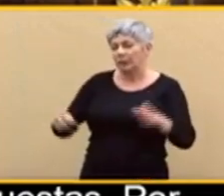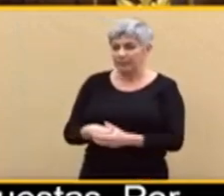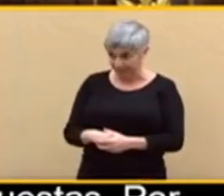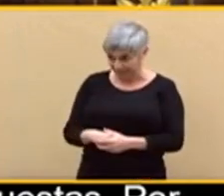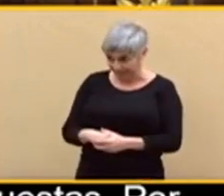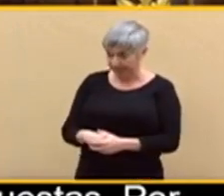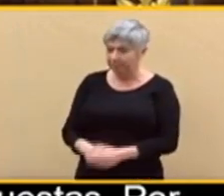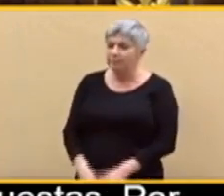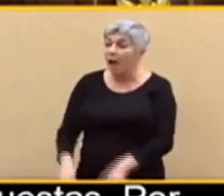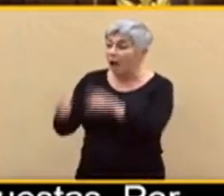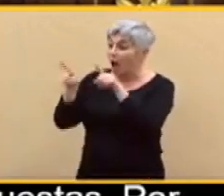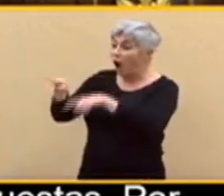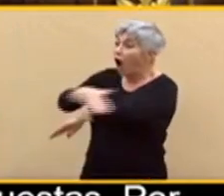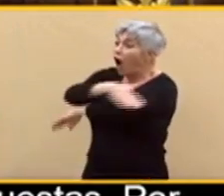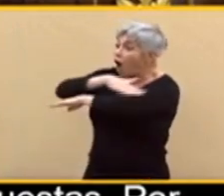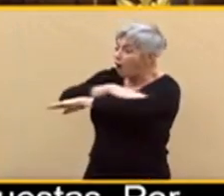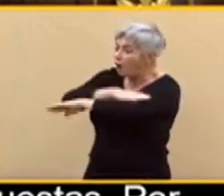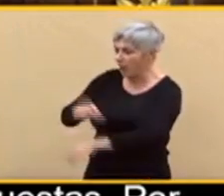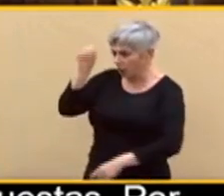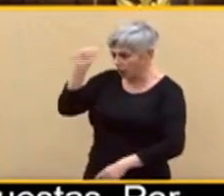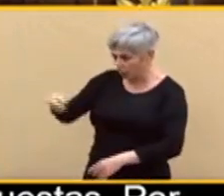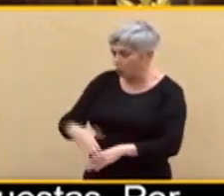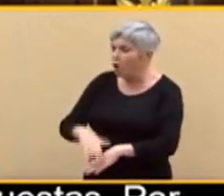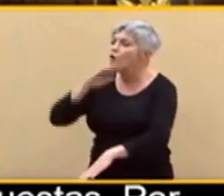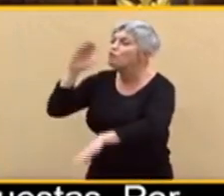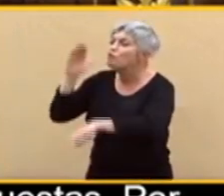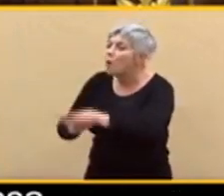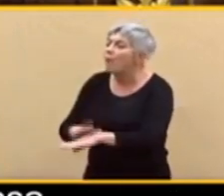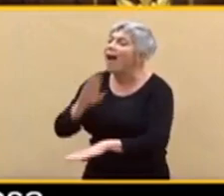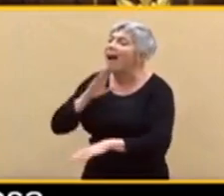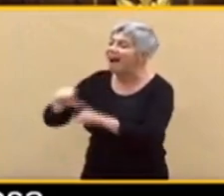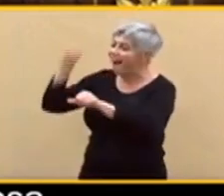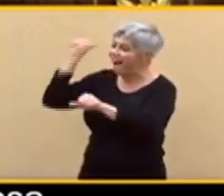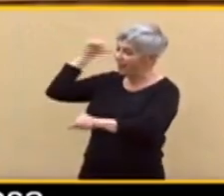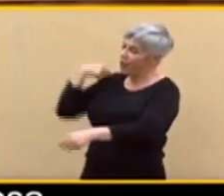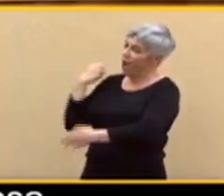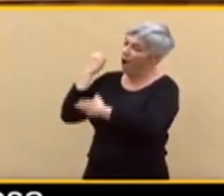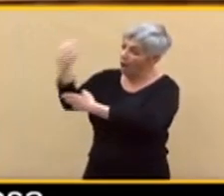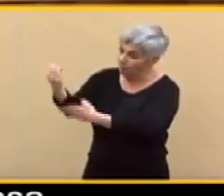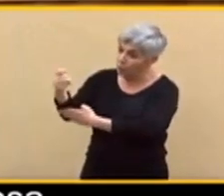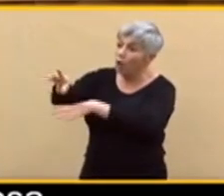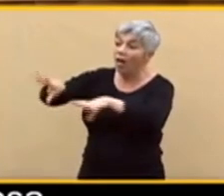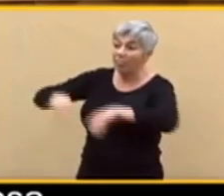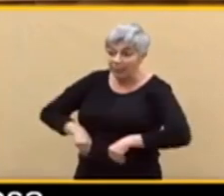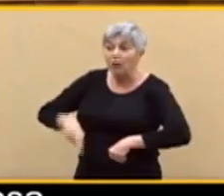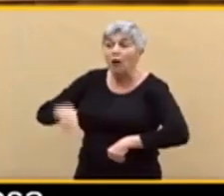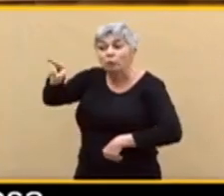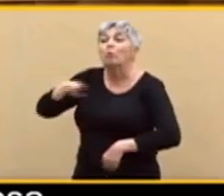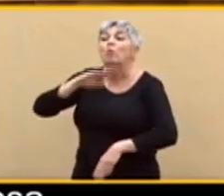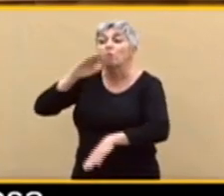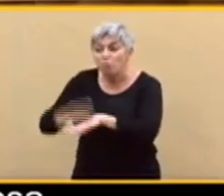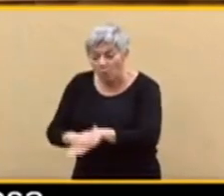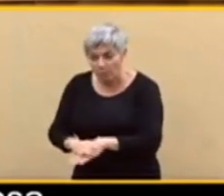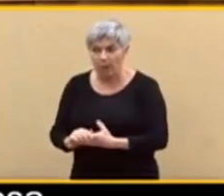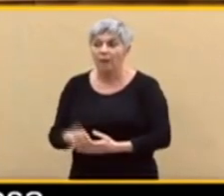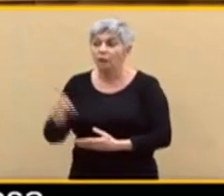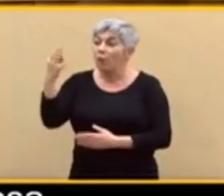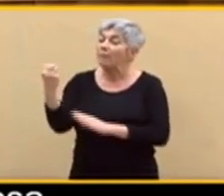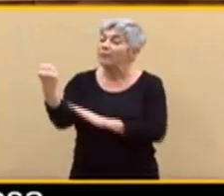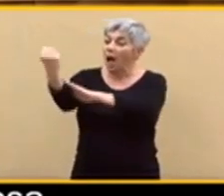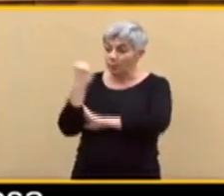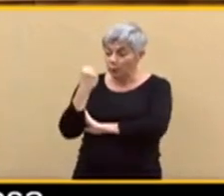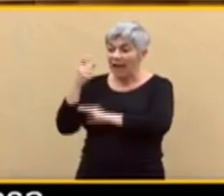cumplan sus acuerdos de investidura. Cuiden a la mayoría que lo hizo posible, a todos los